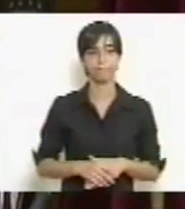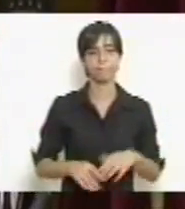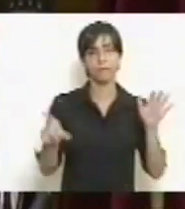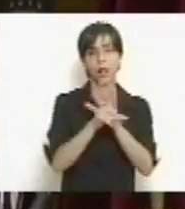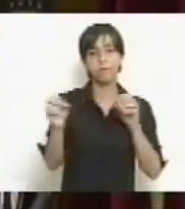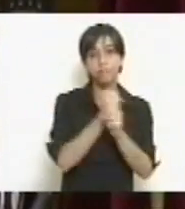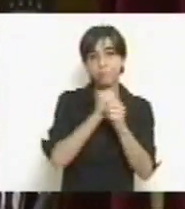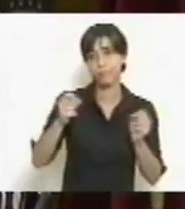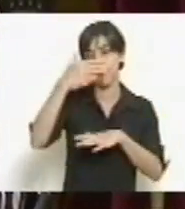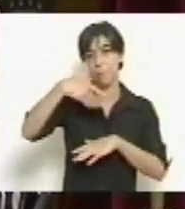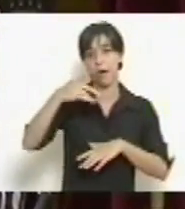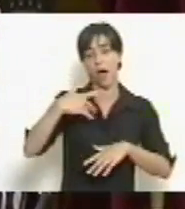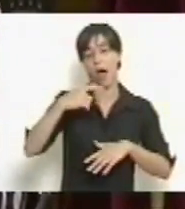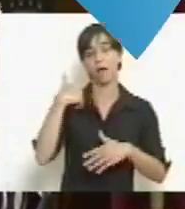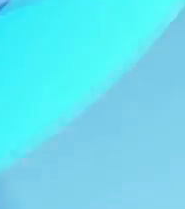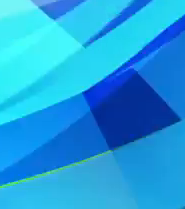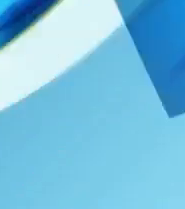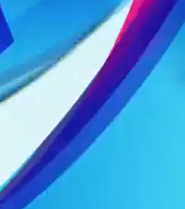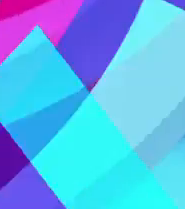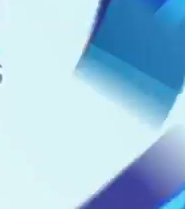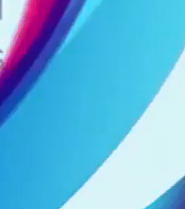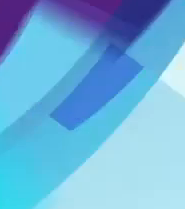comunicará al Poder Ejecutivo.